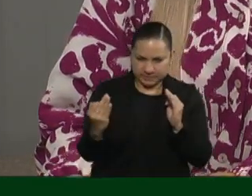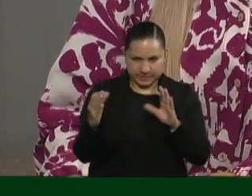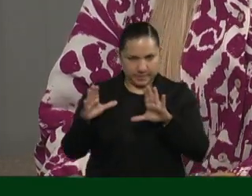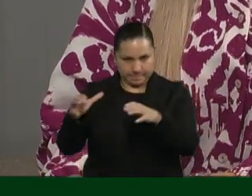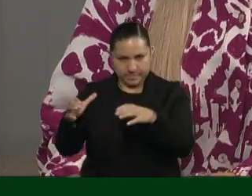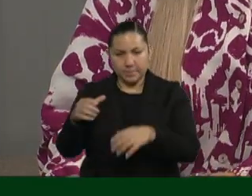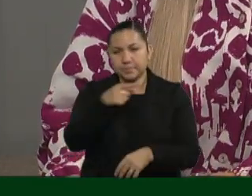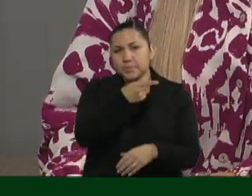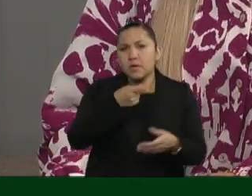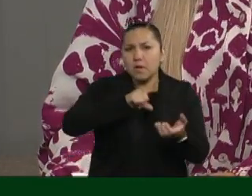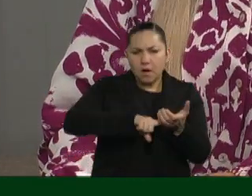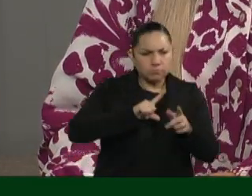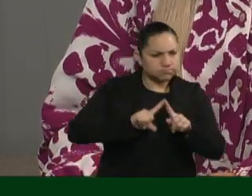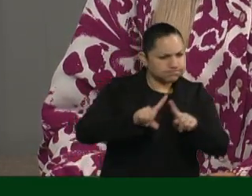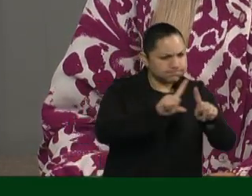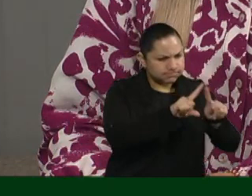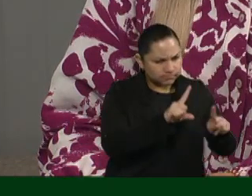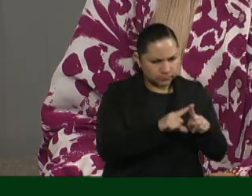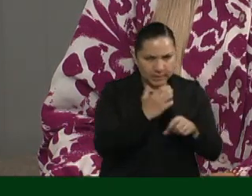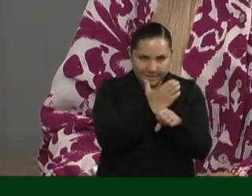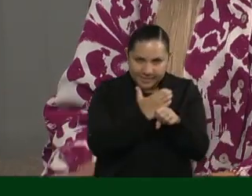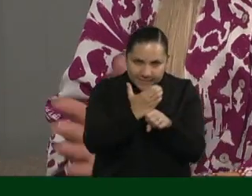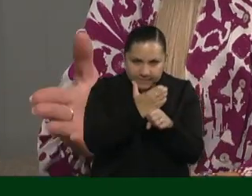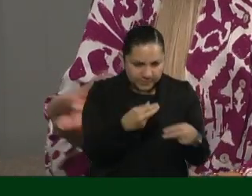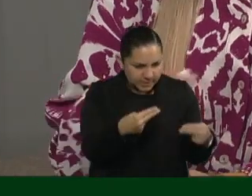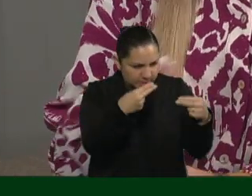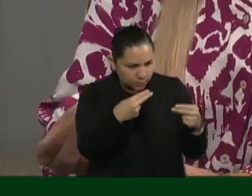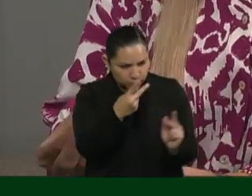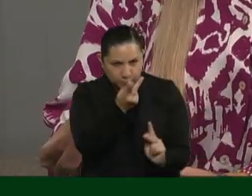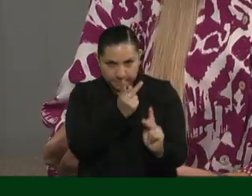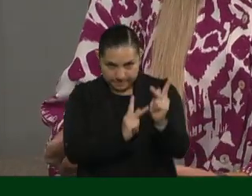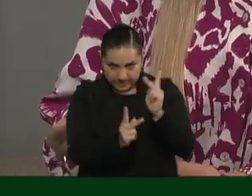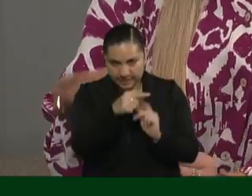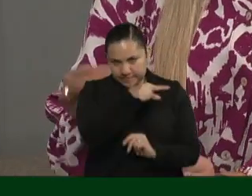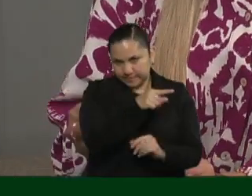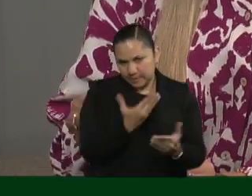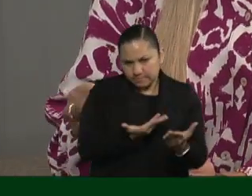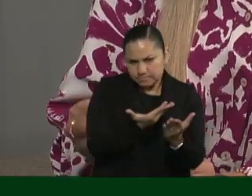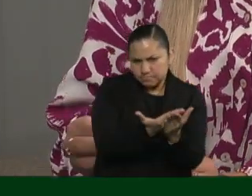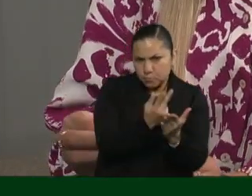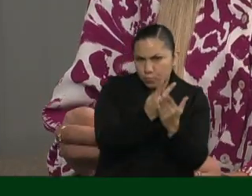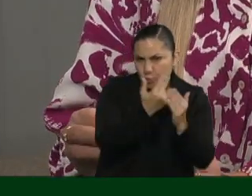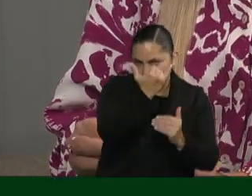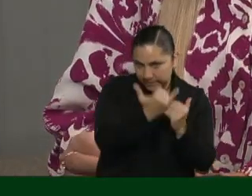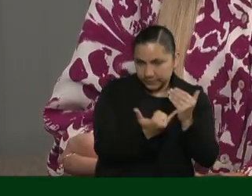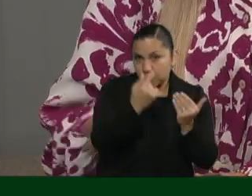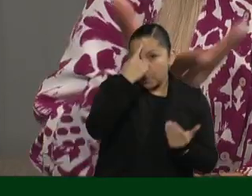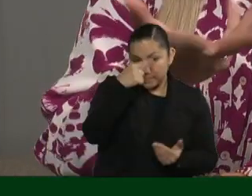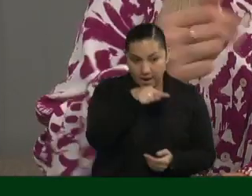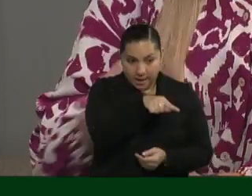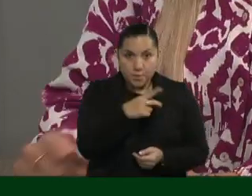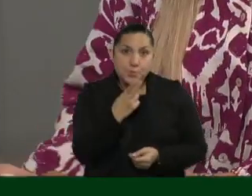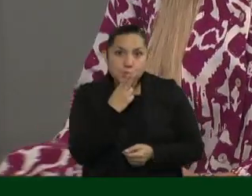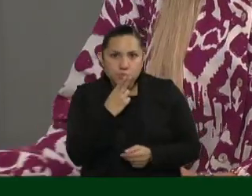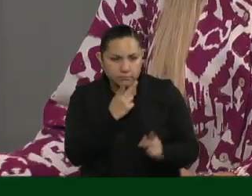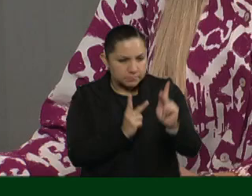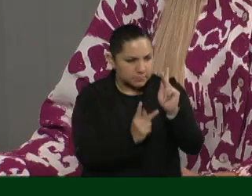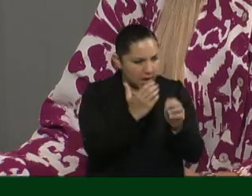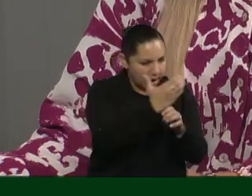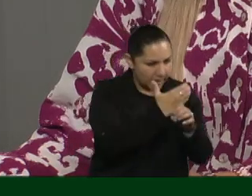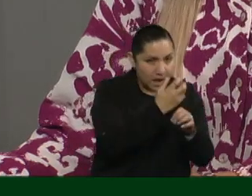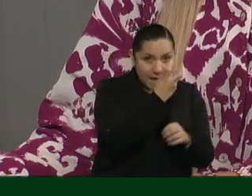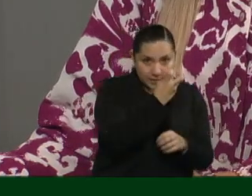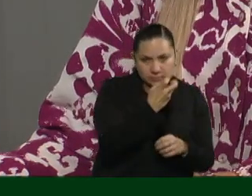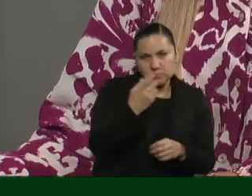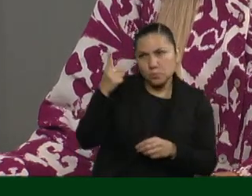Veracruz presentó un proyecto que a partir del manejo de una especie de cafetales busca combatir el cambio climático. Vamos a ver de qué se trata.